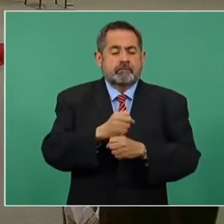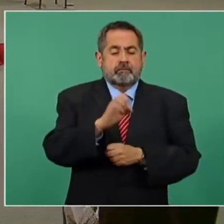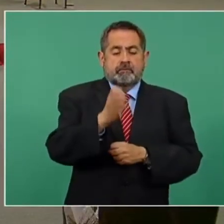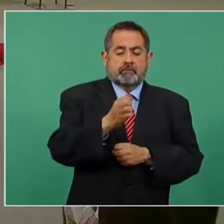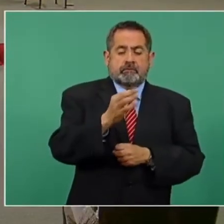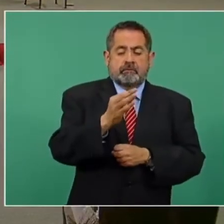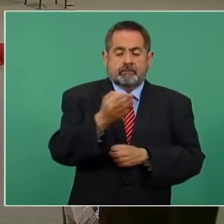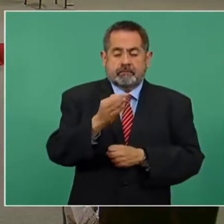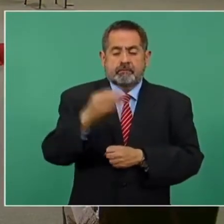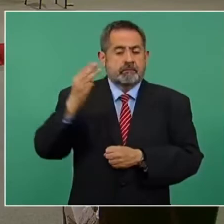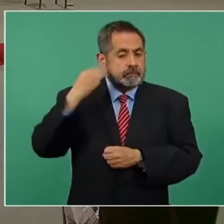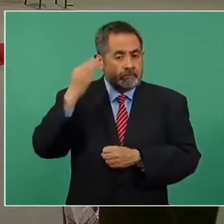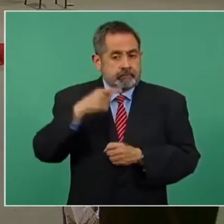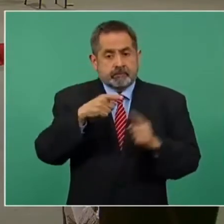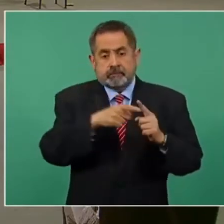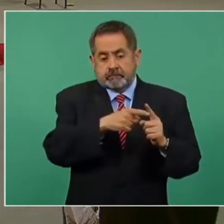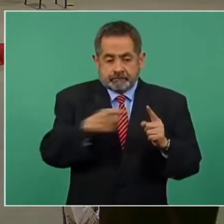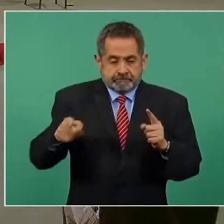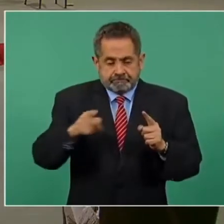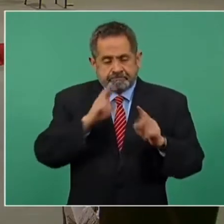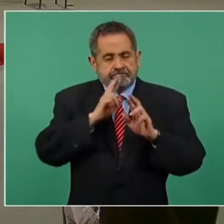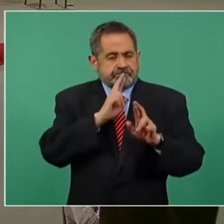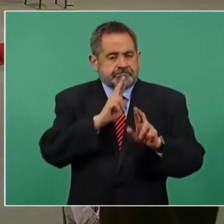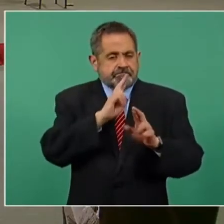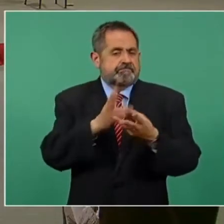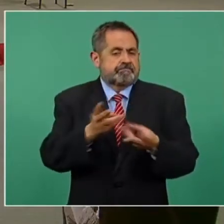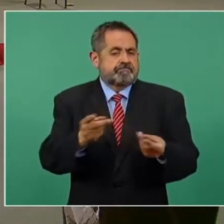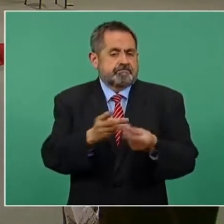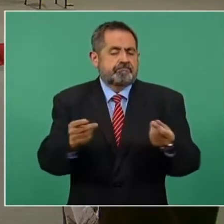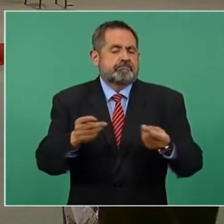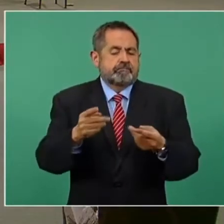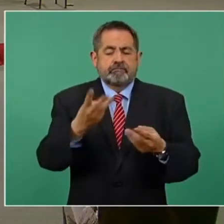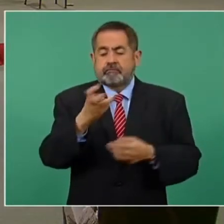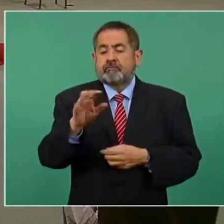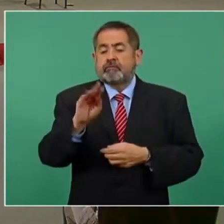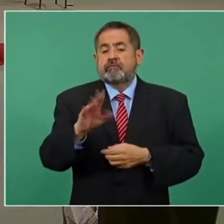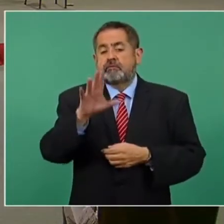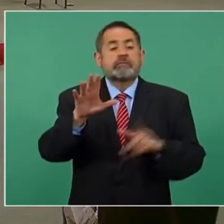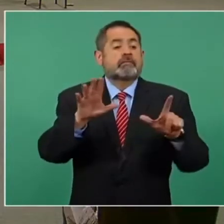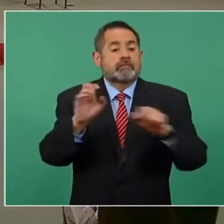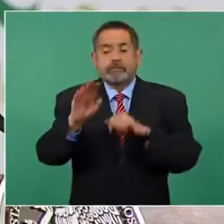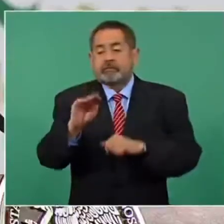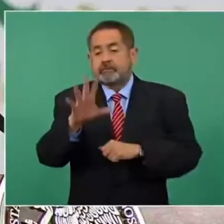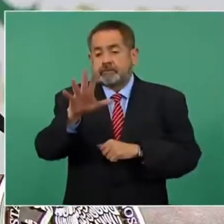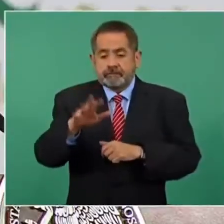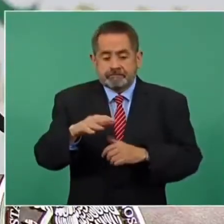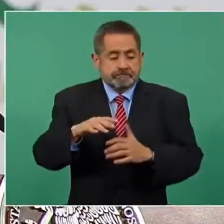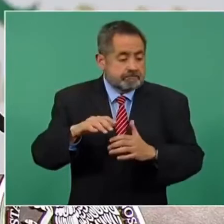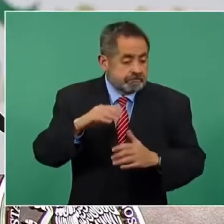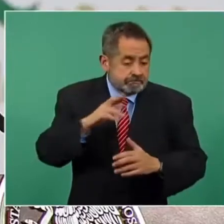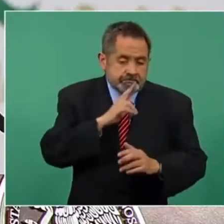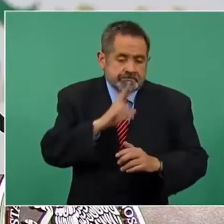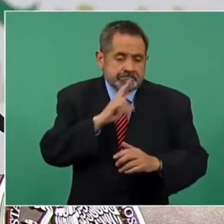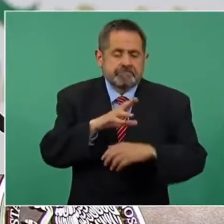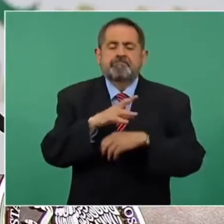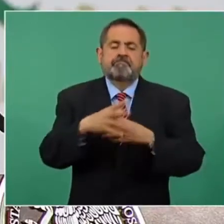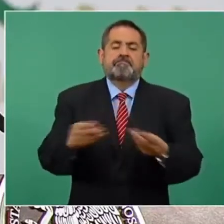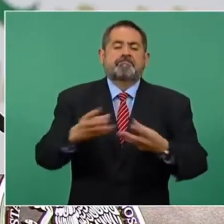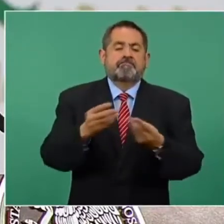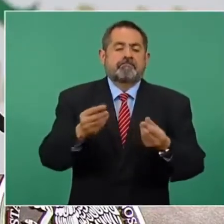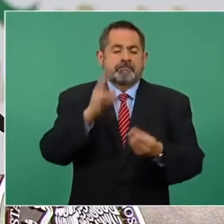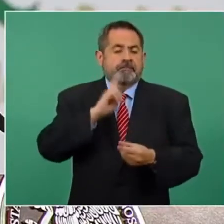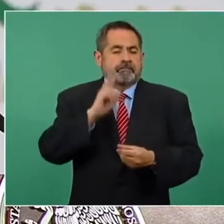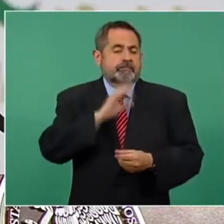todos estos casos, esos 795 pendientes, queden resueltos. Es cuanto,